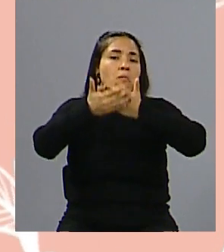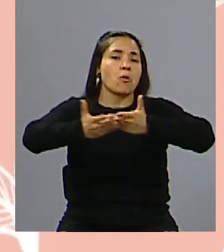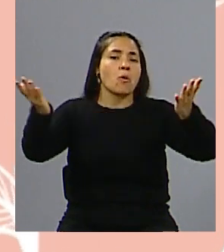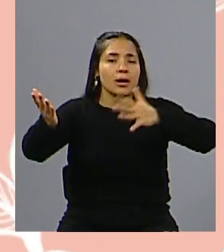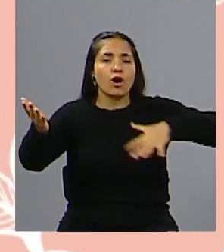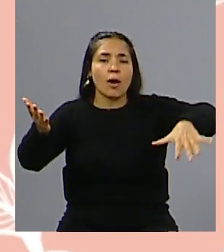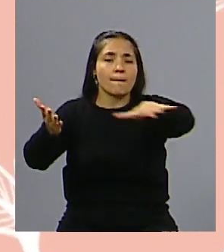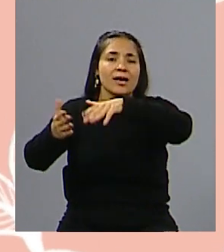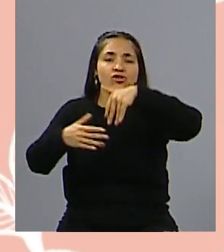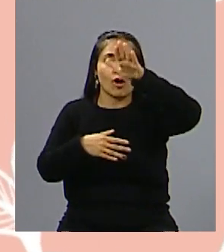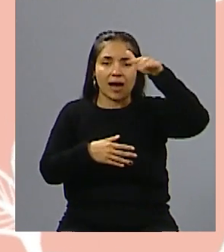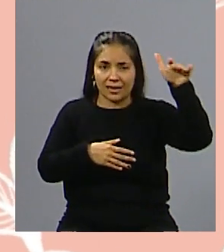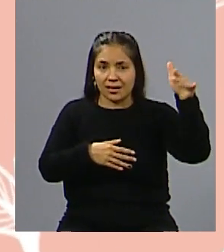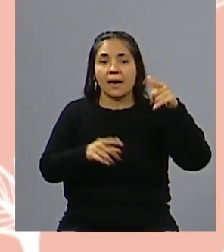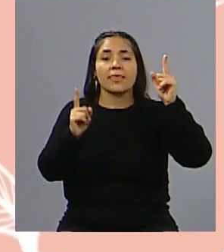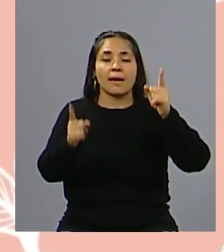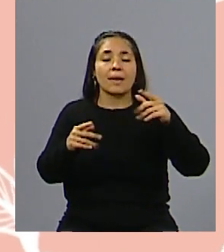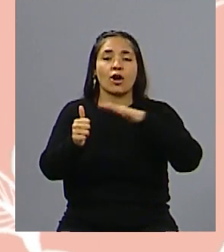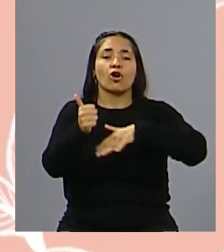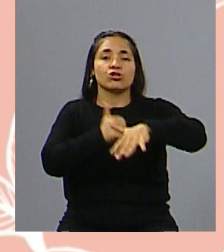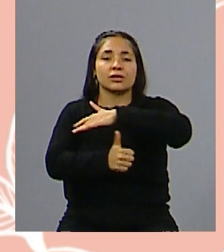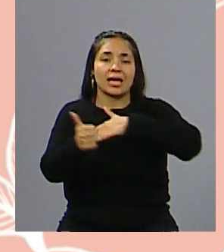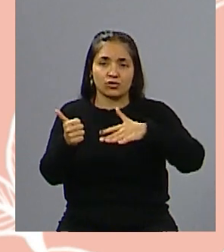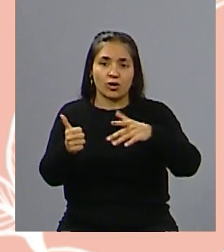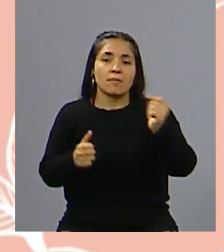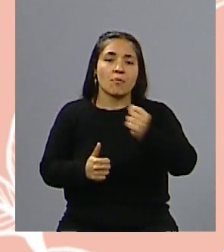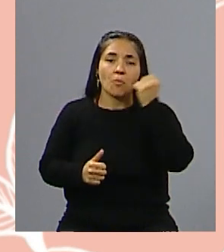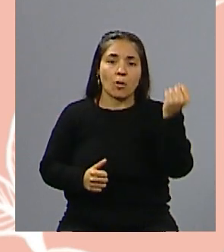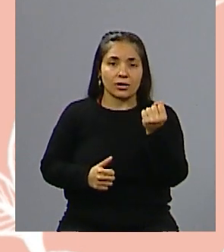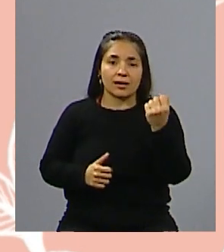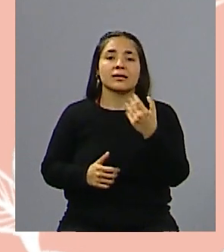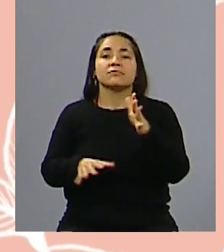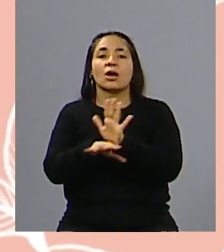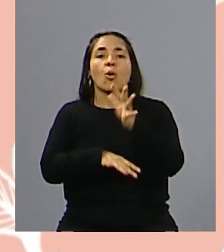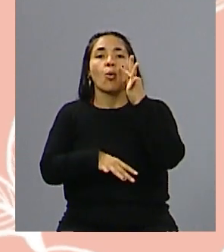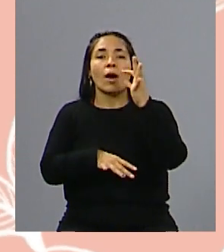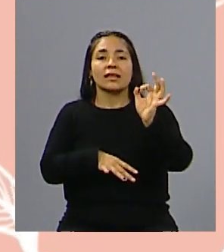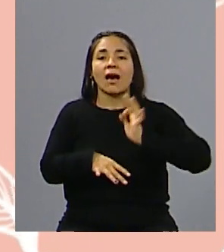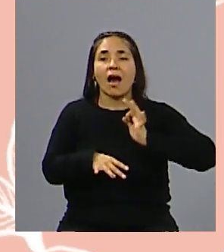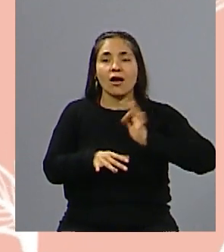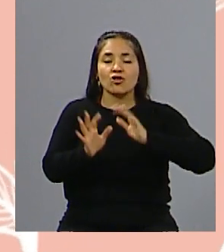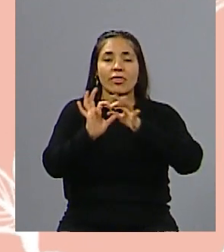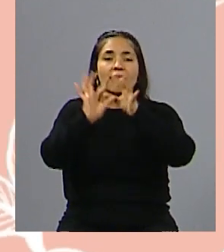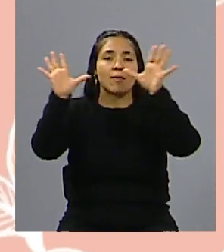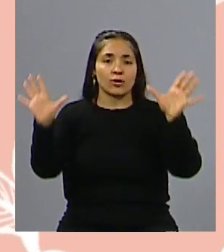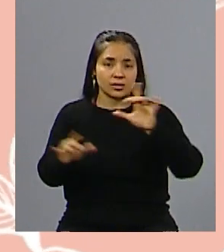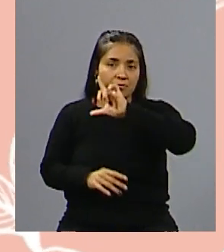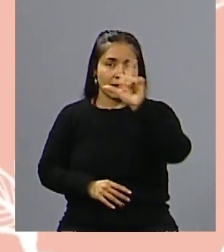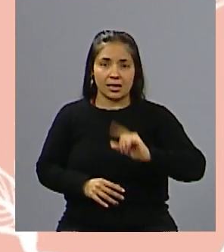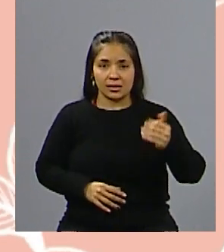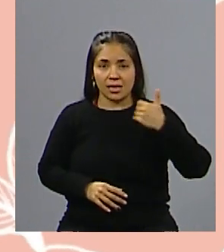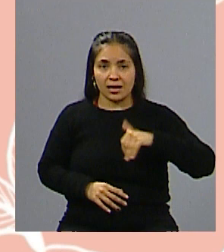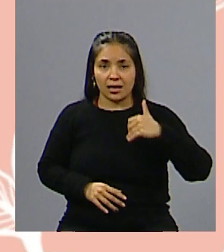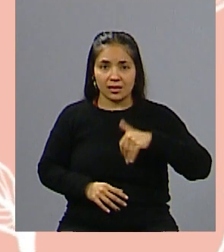sobre todo en este contexto que para mí es muy importante de los 40 años de democracia en la Argentina, en